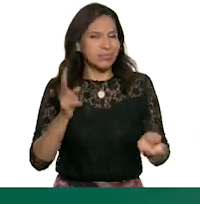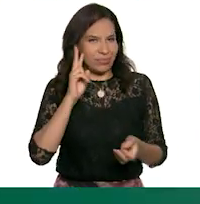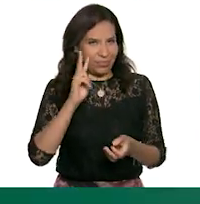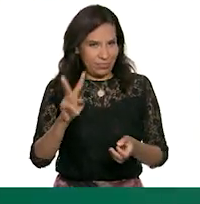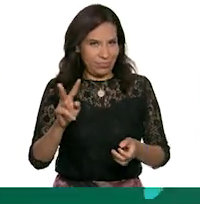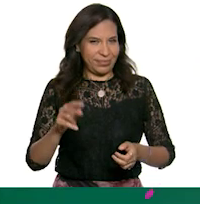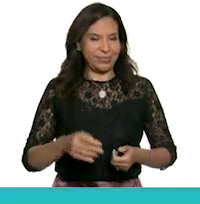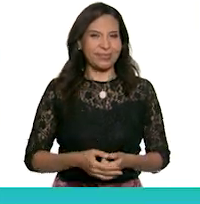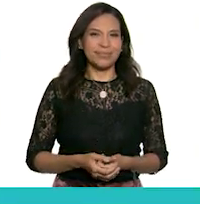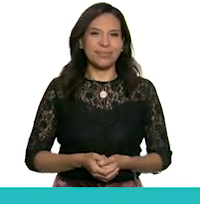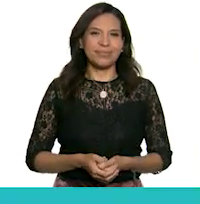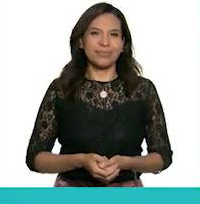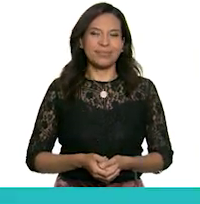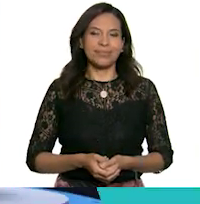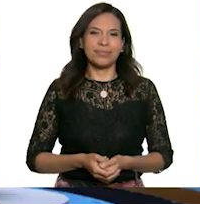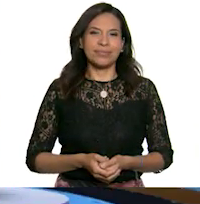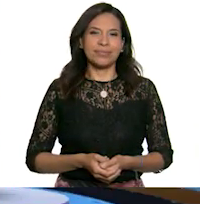verlo!